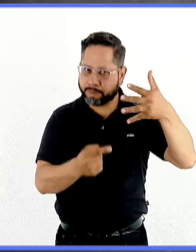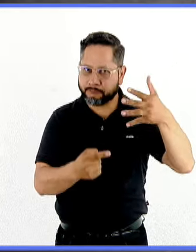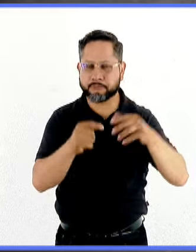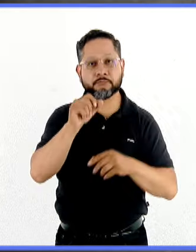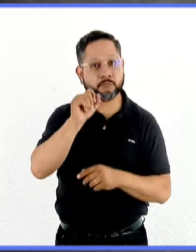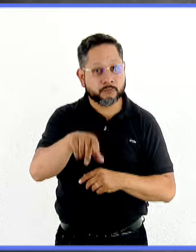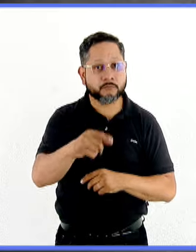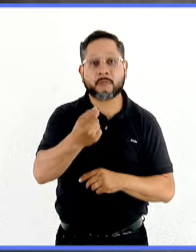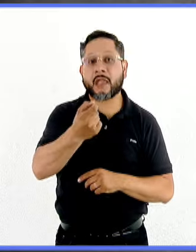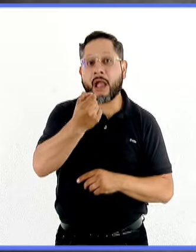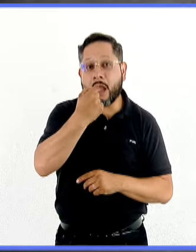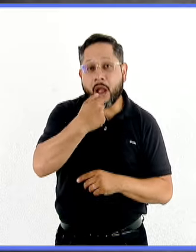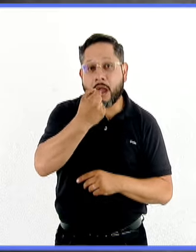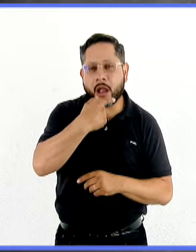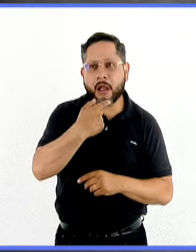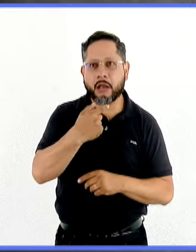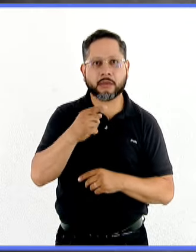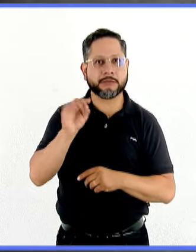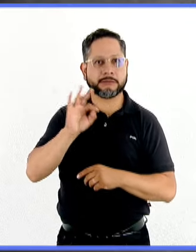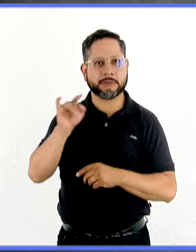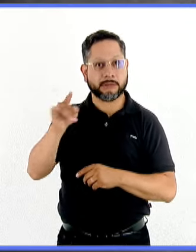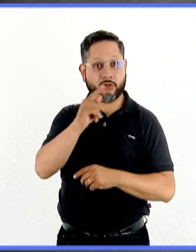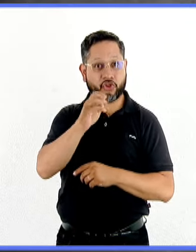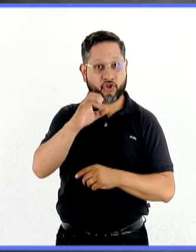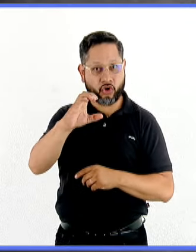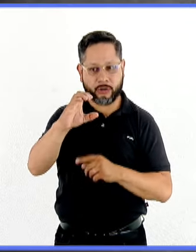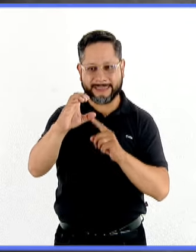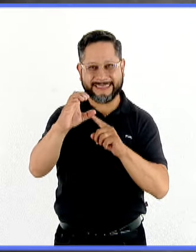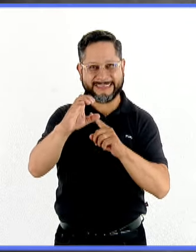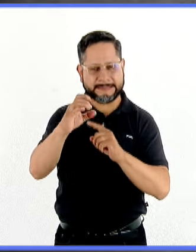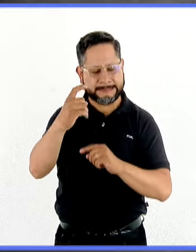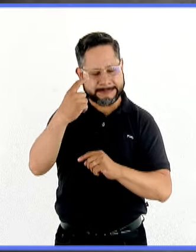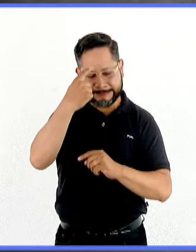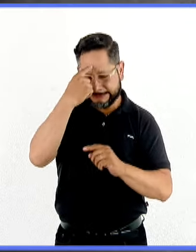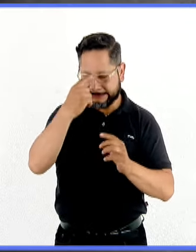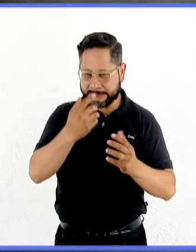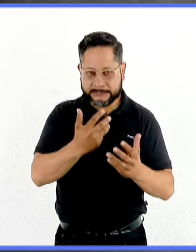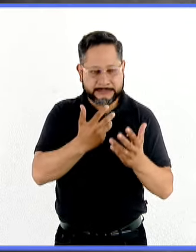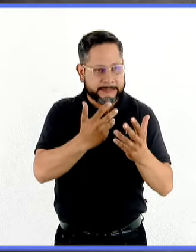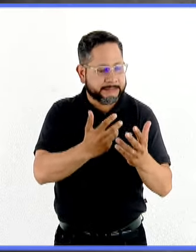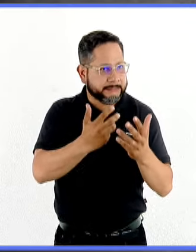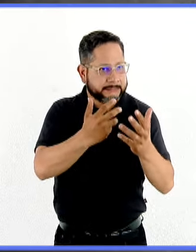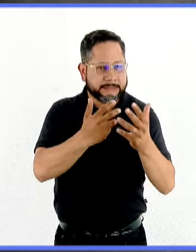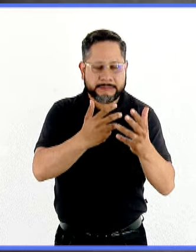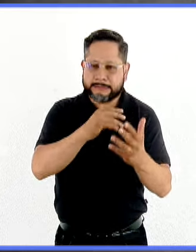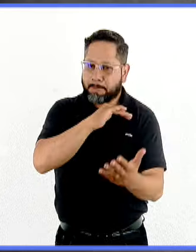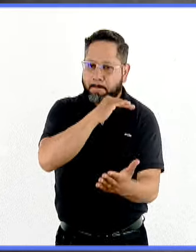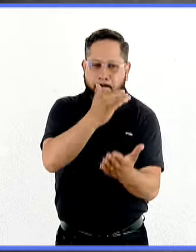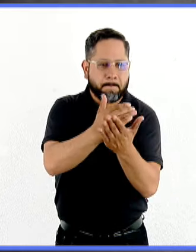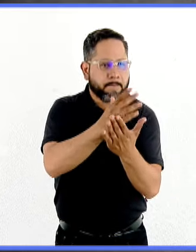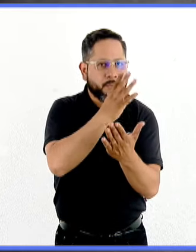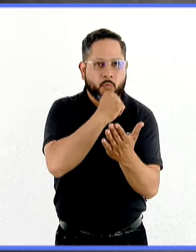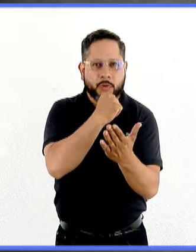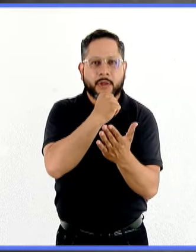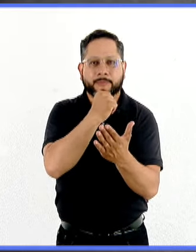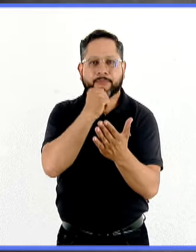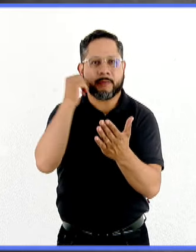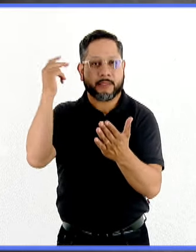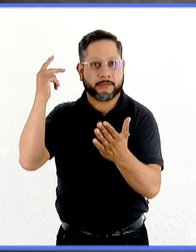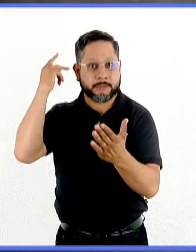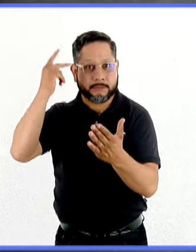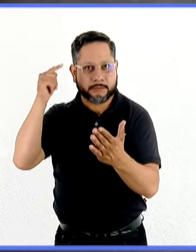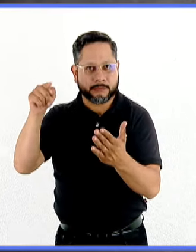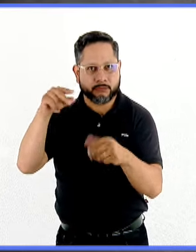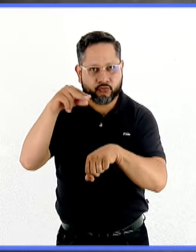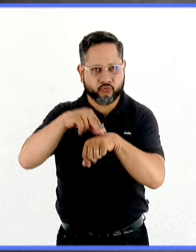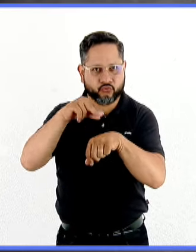farmacológico, en algunos casos, sobre todo cuando hablamos del trastorno como tal, es importante tener la guía del psiquiatra. Entonces,